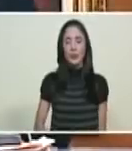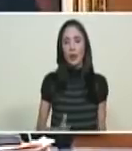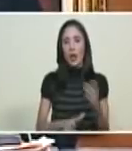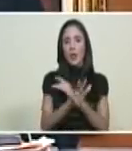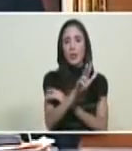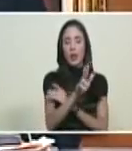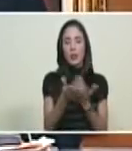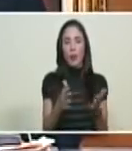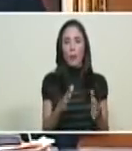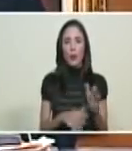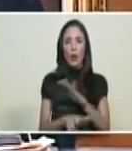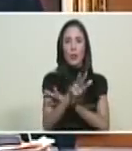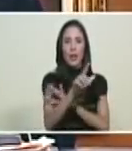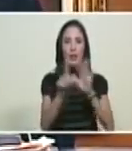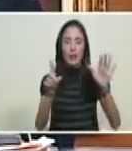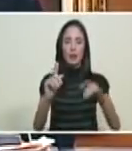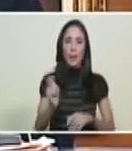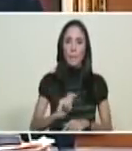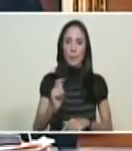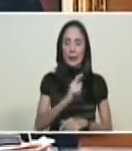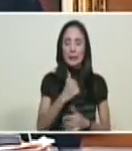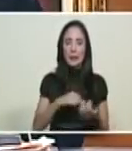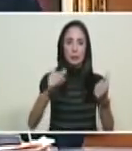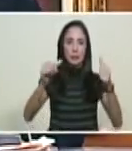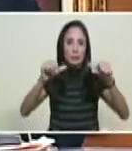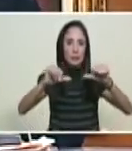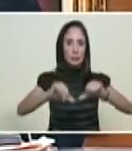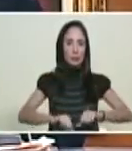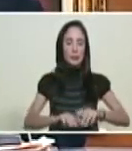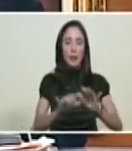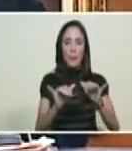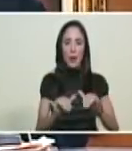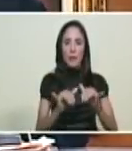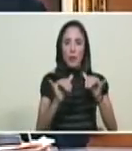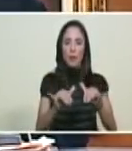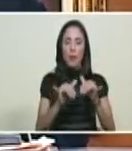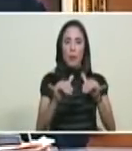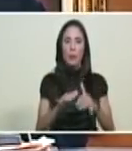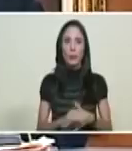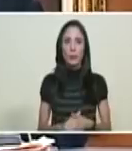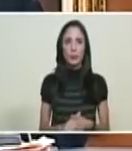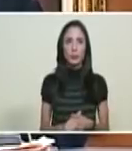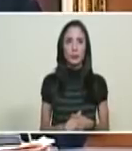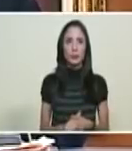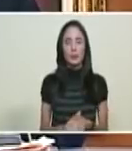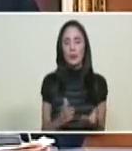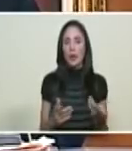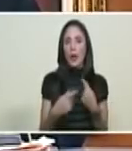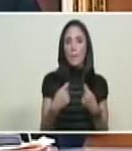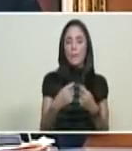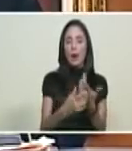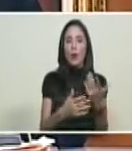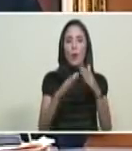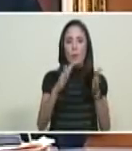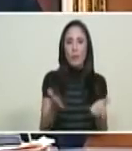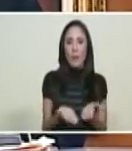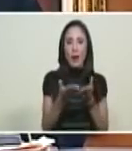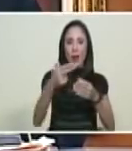36 meses vivimos de precios petroleros